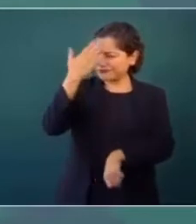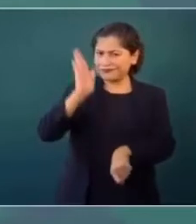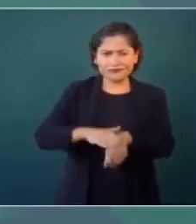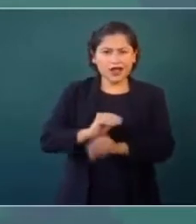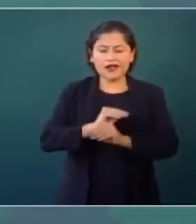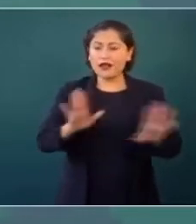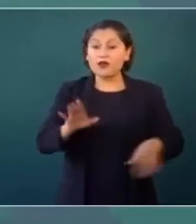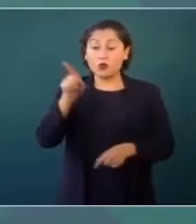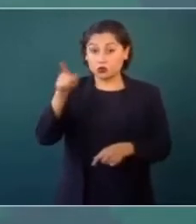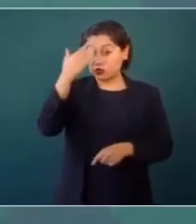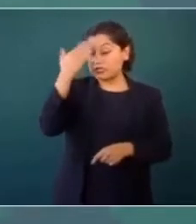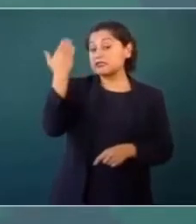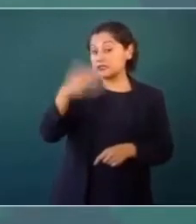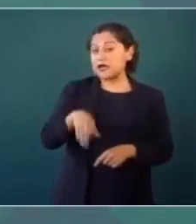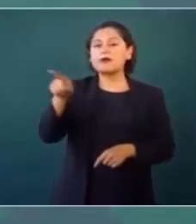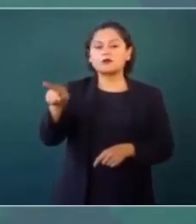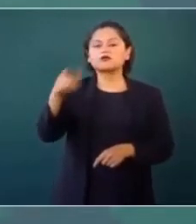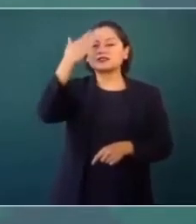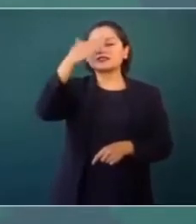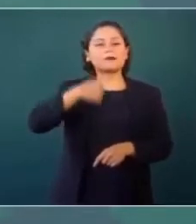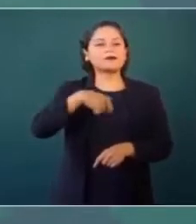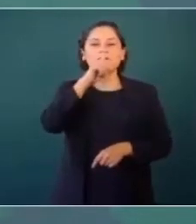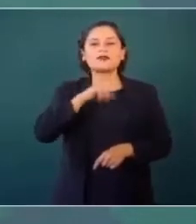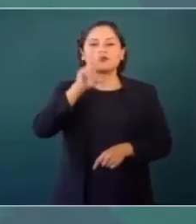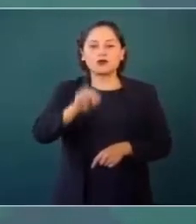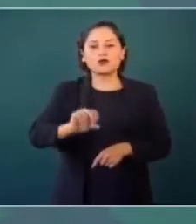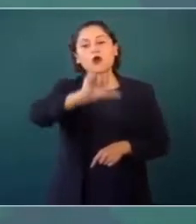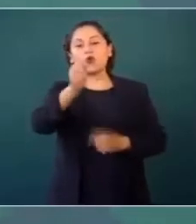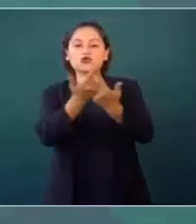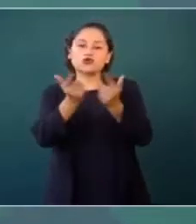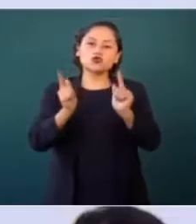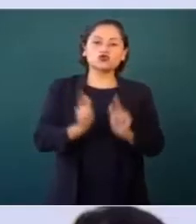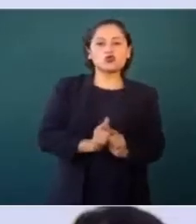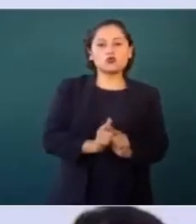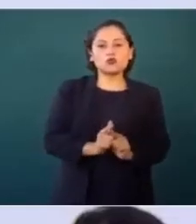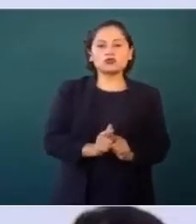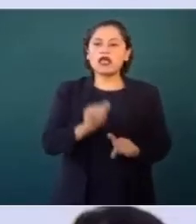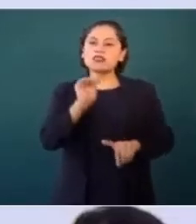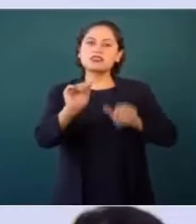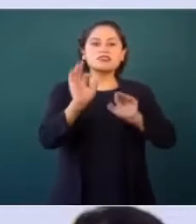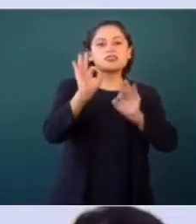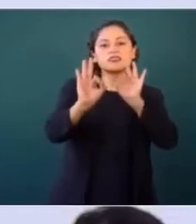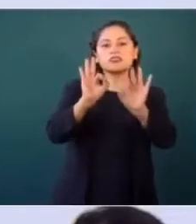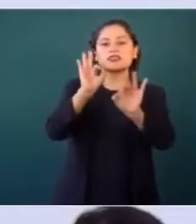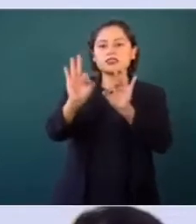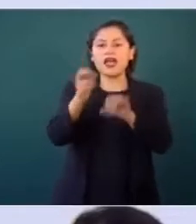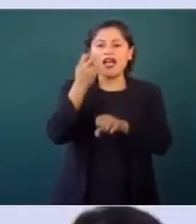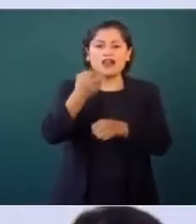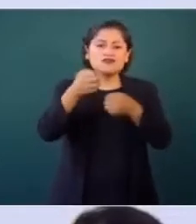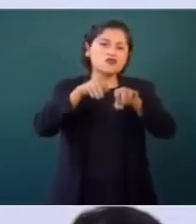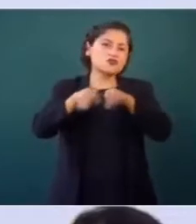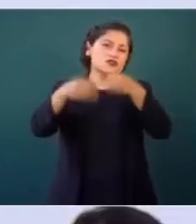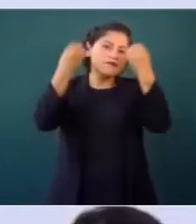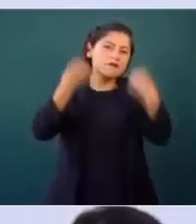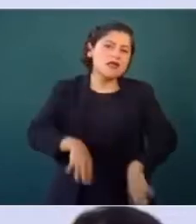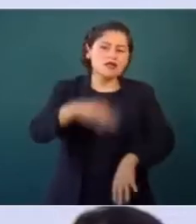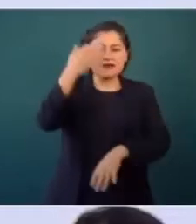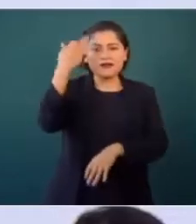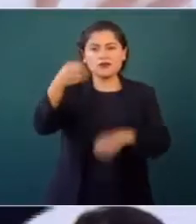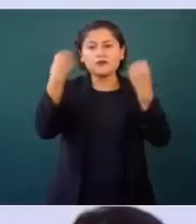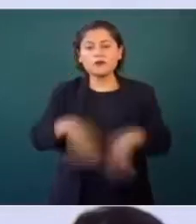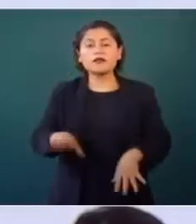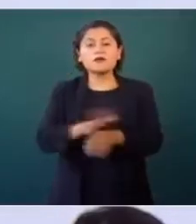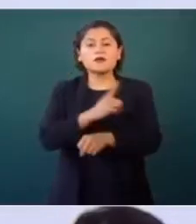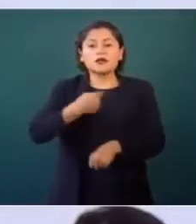no me va a dejar mentir que las persecuciones de adversarios poderosos e influyentes quitan mucho tiempo. En lugar de estar trabajando por el vier de la gente en la calle